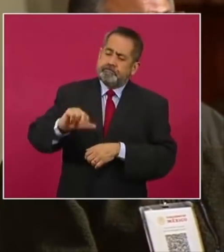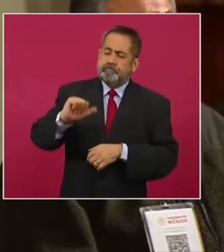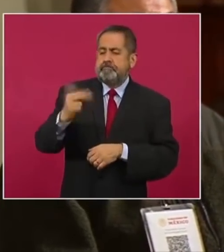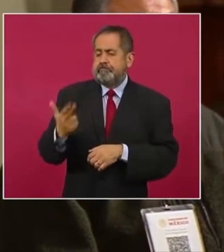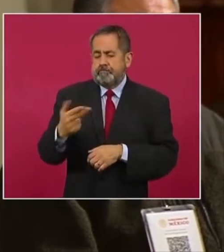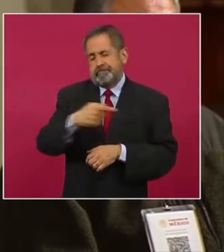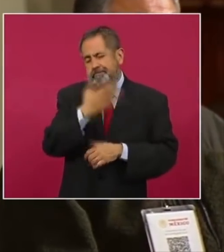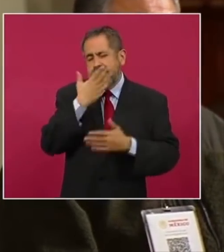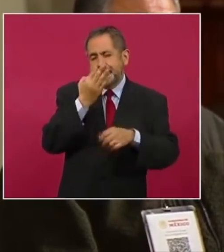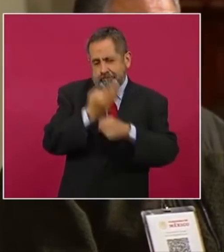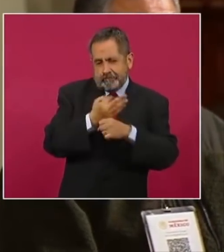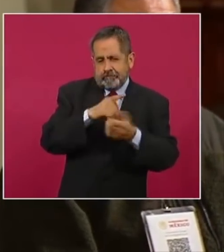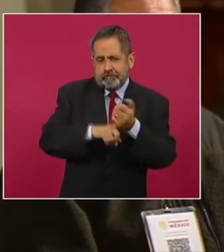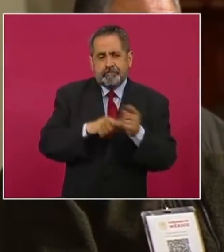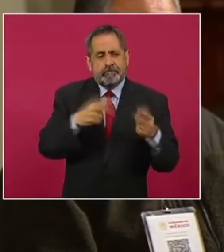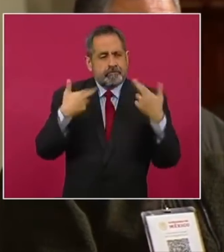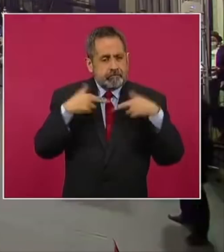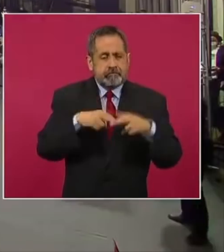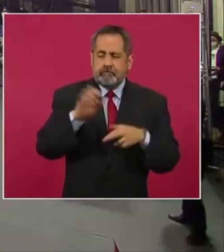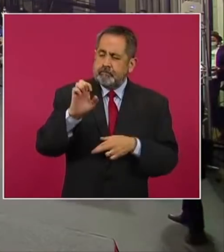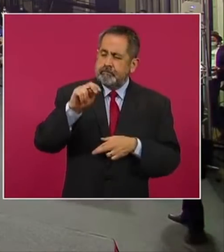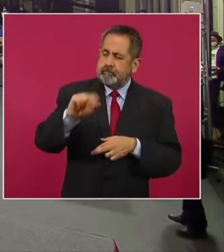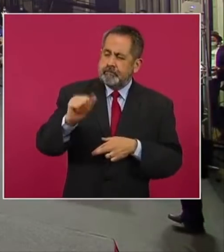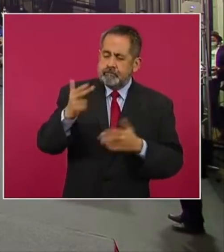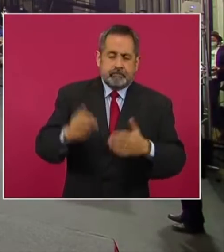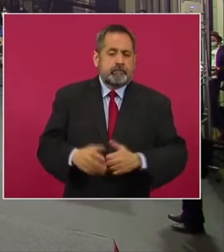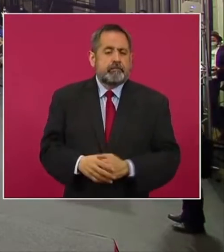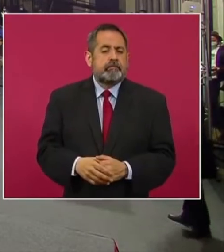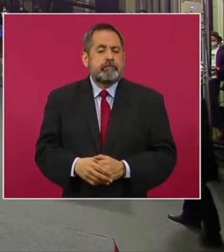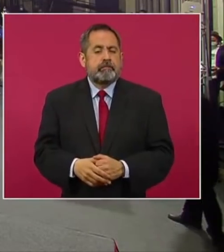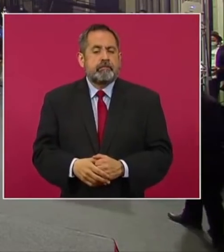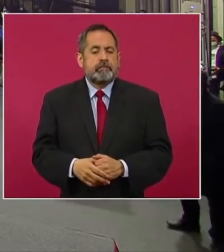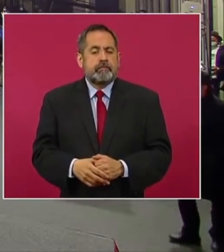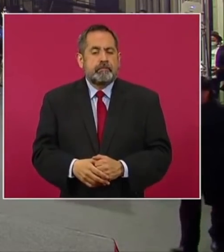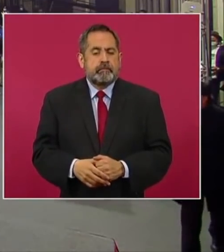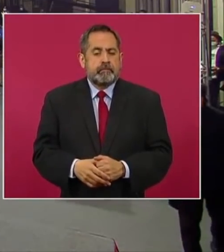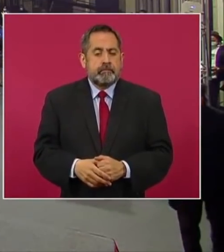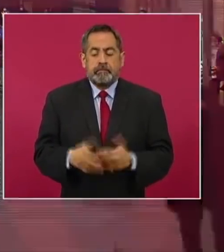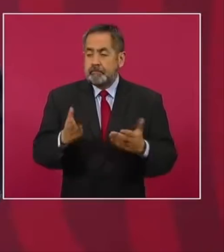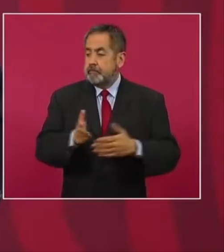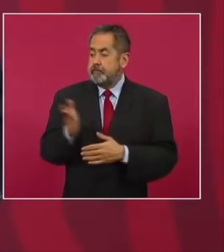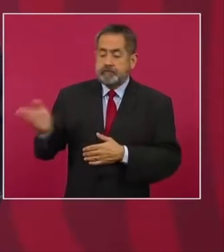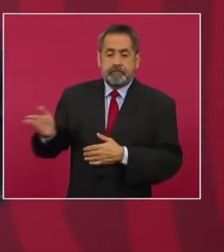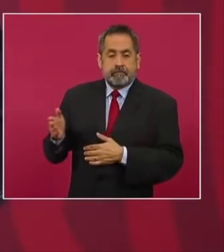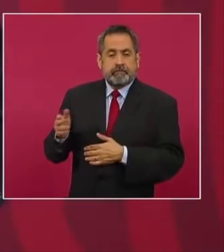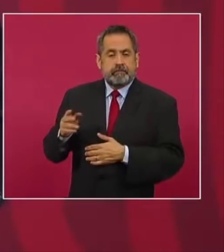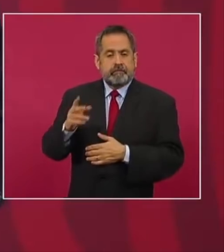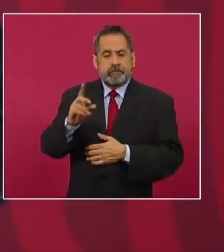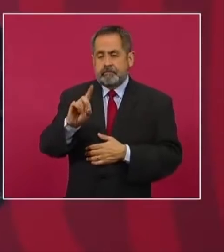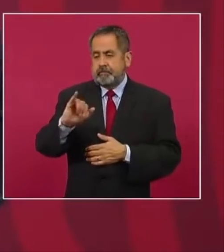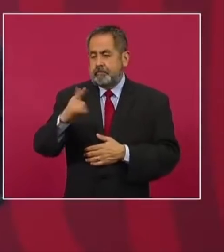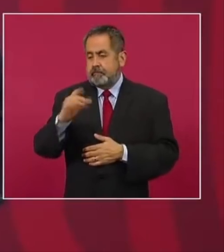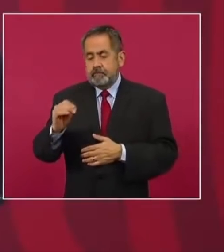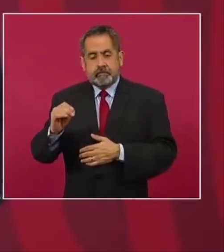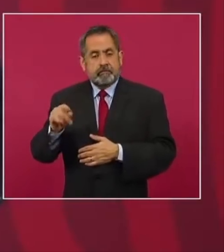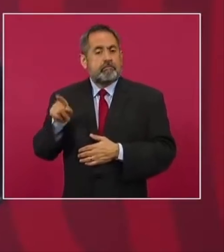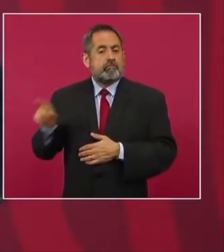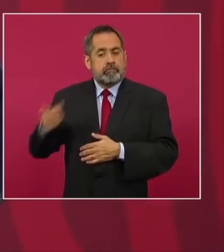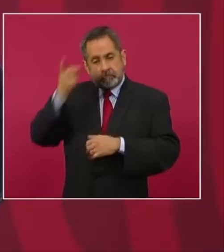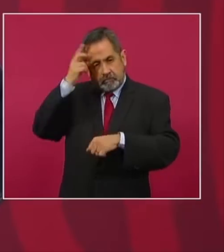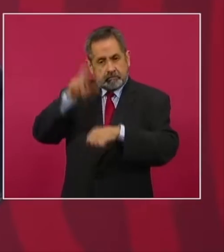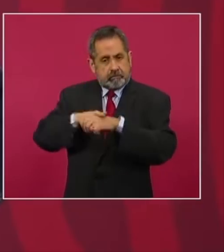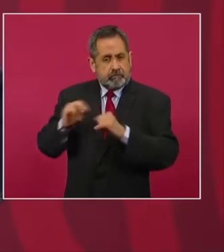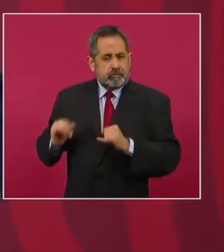de estudiantes y profesores. Bueno, aquí está el maestro Diego Prieto, que es el director del Instituto